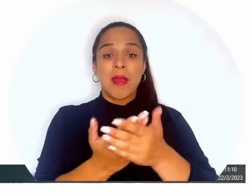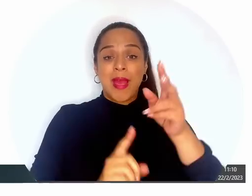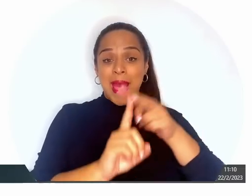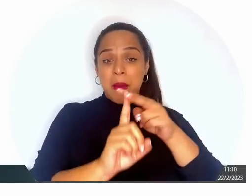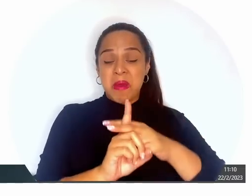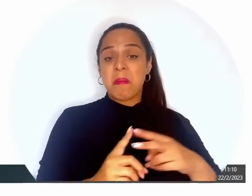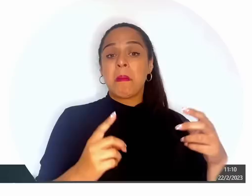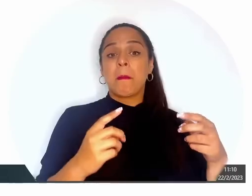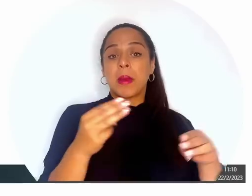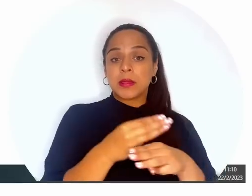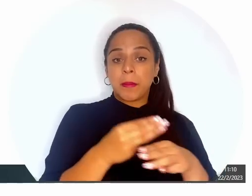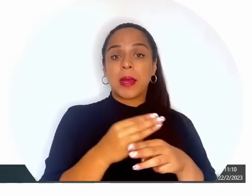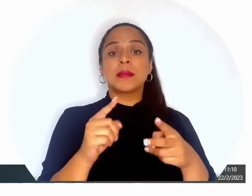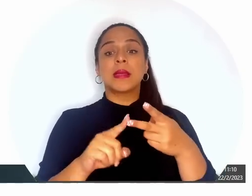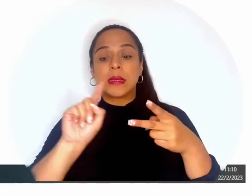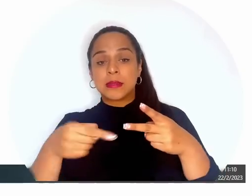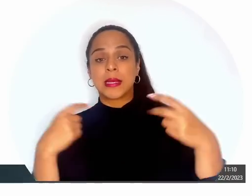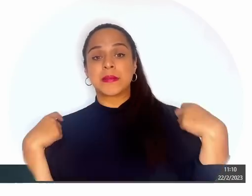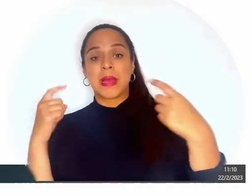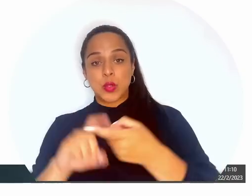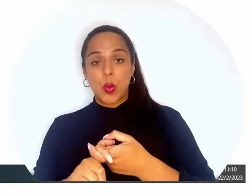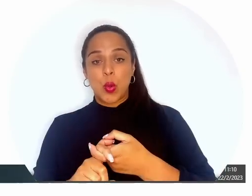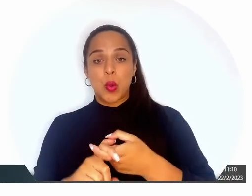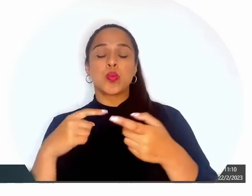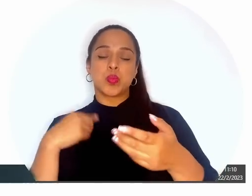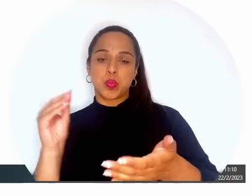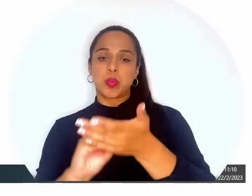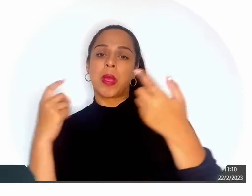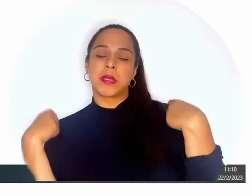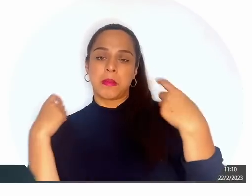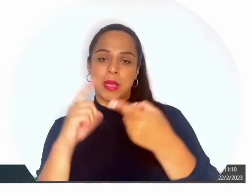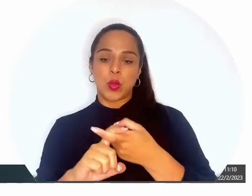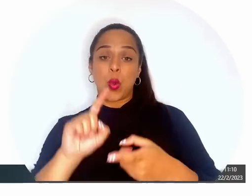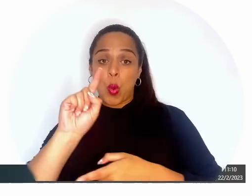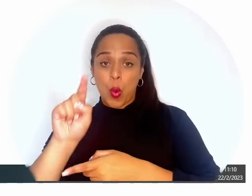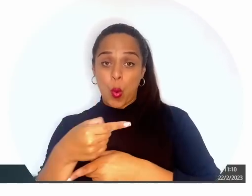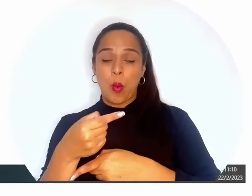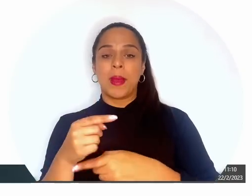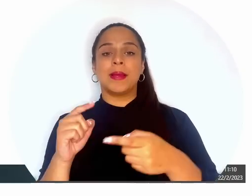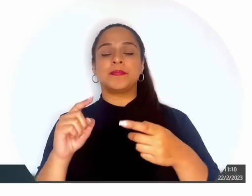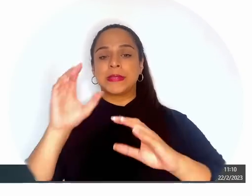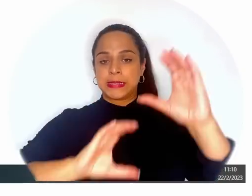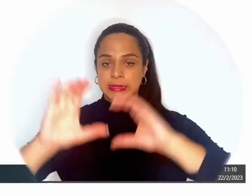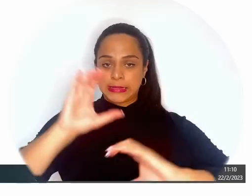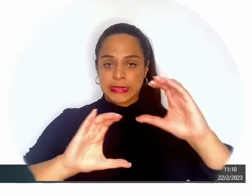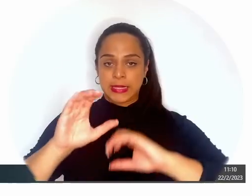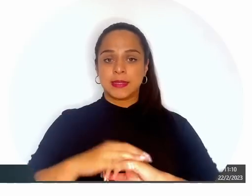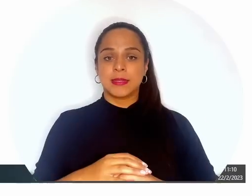nombres de las materias que yo esté brindando. Voy a poner, en este caso, español, coma, ciencias,